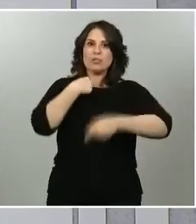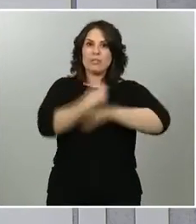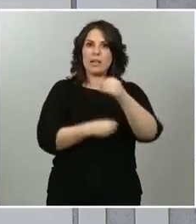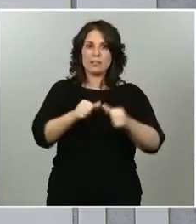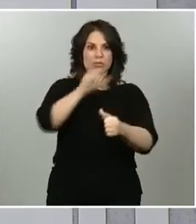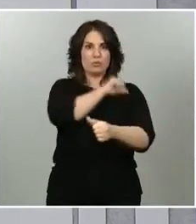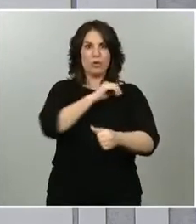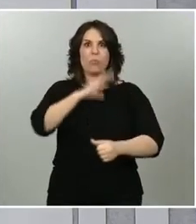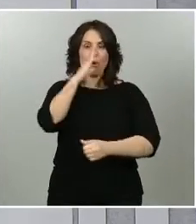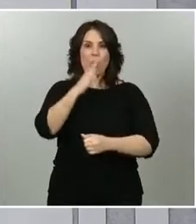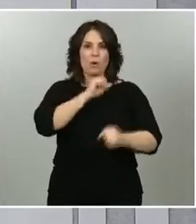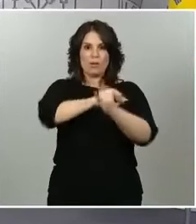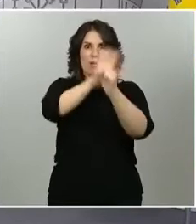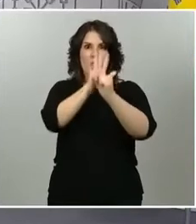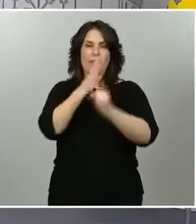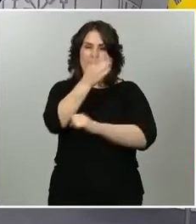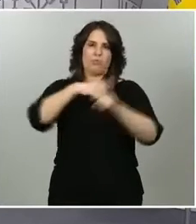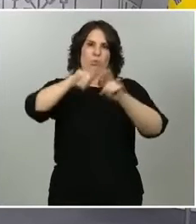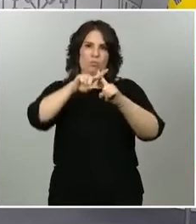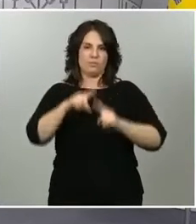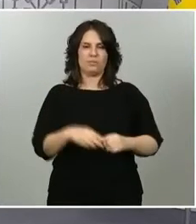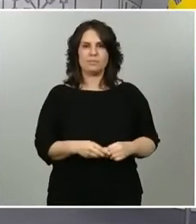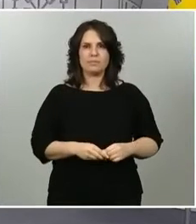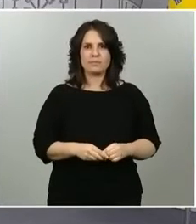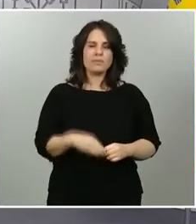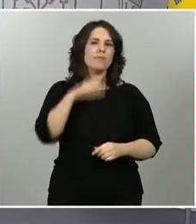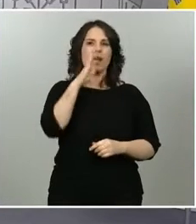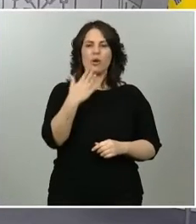motivo de la pandemia. Pregunta ahora del boletín. Adelante.